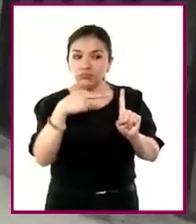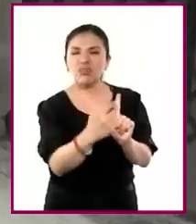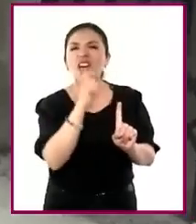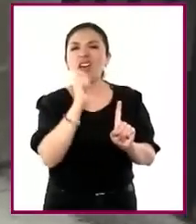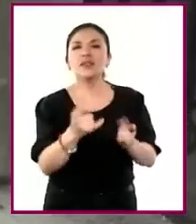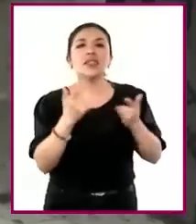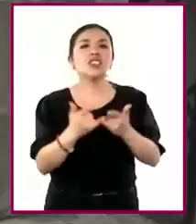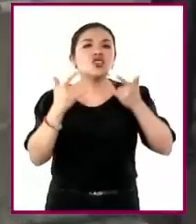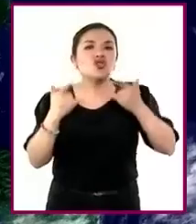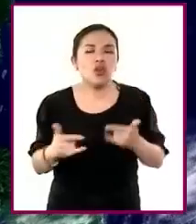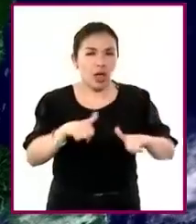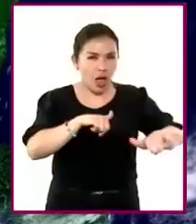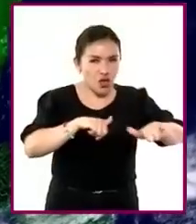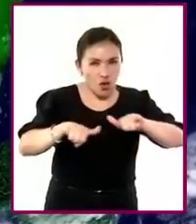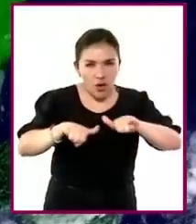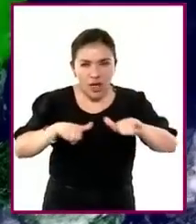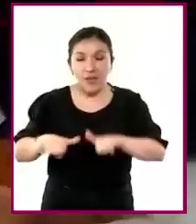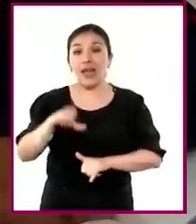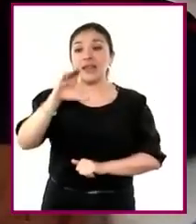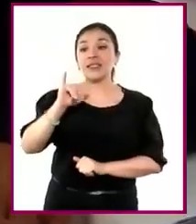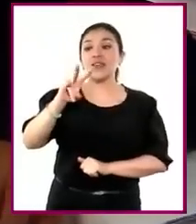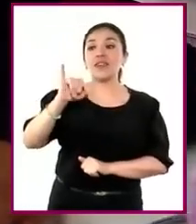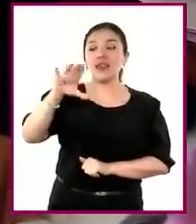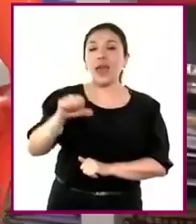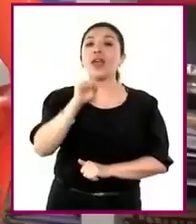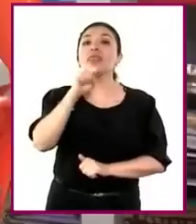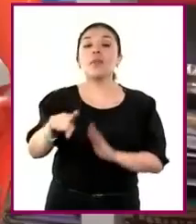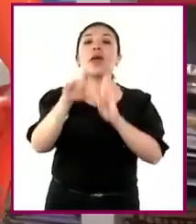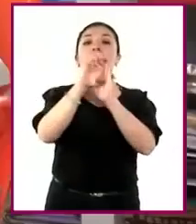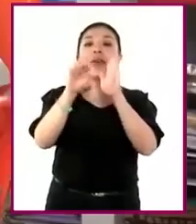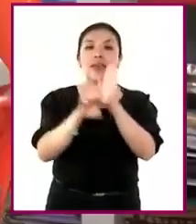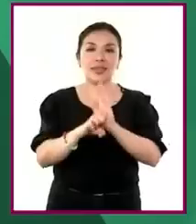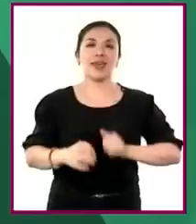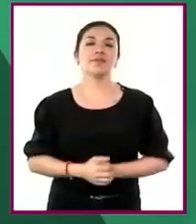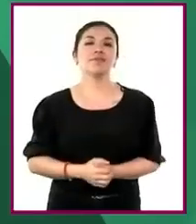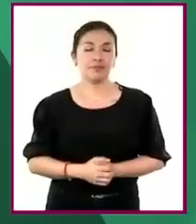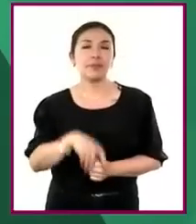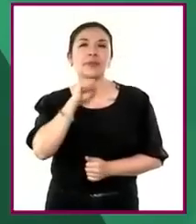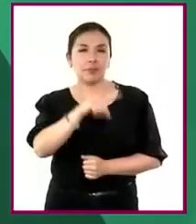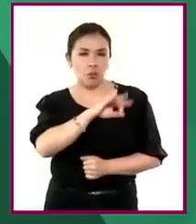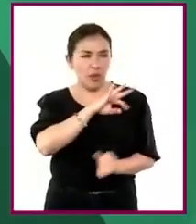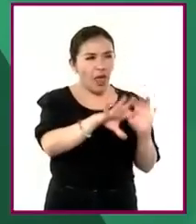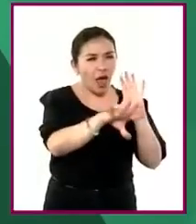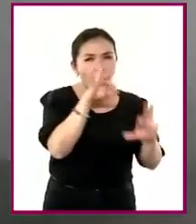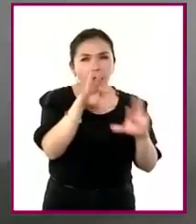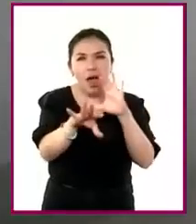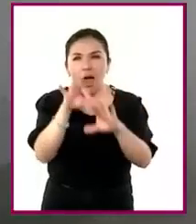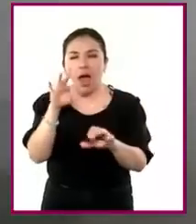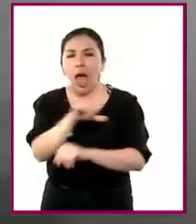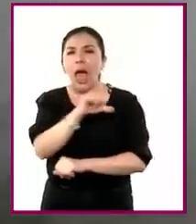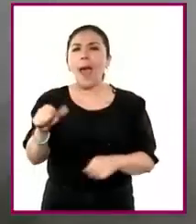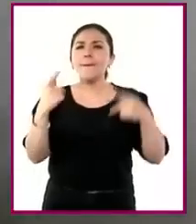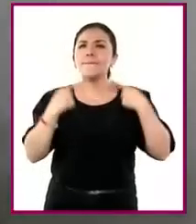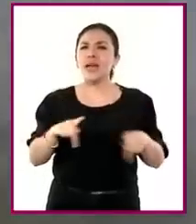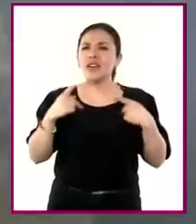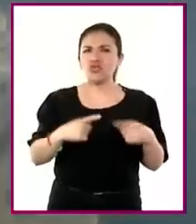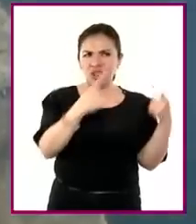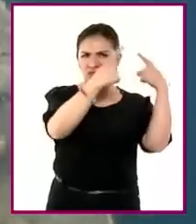una perspectiva histórica, geográfica, cívica y ética. También identificarán cómo